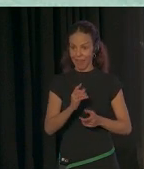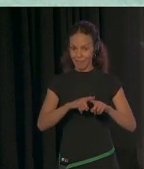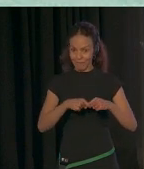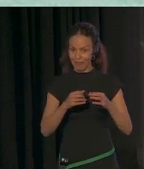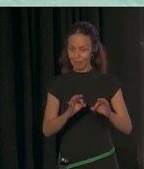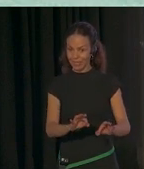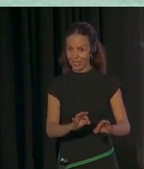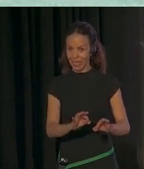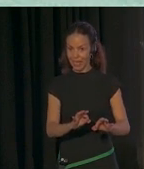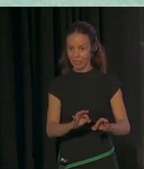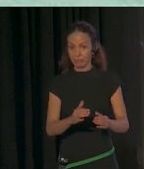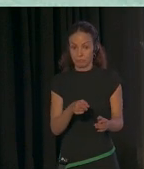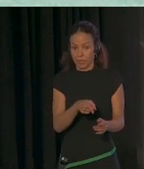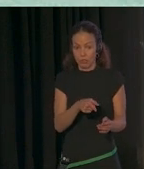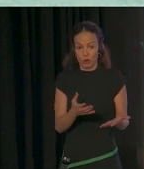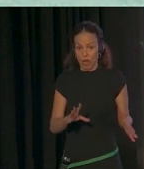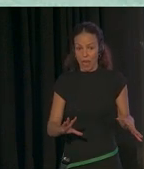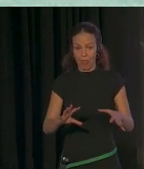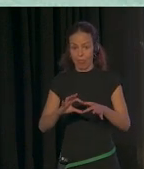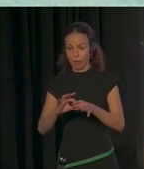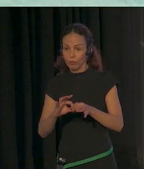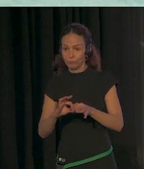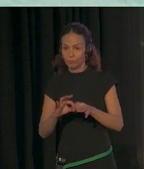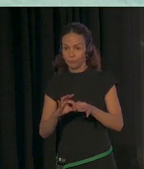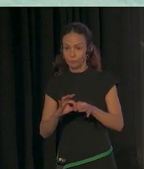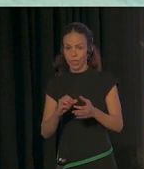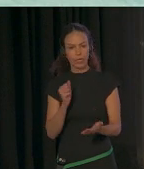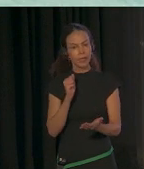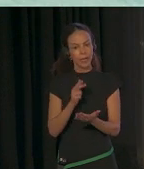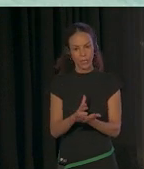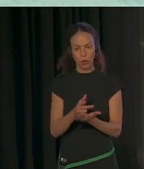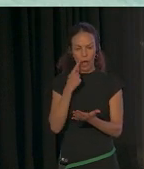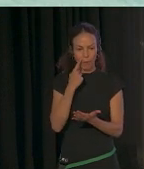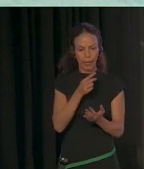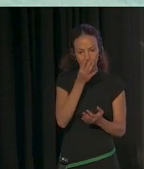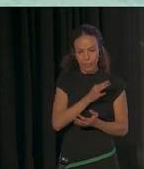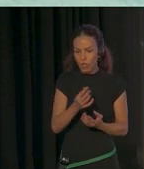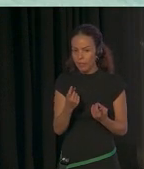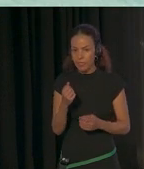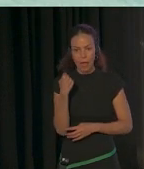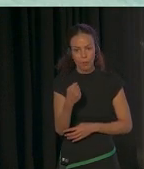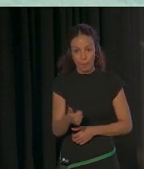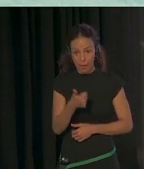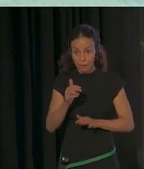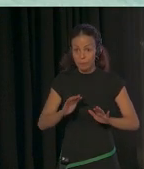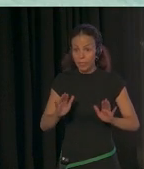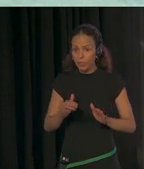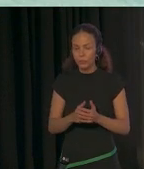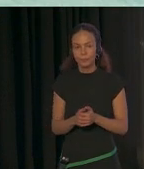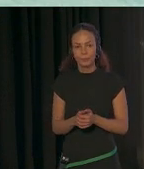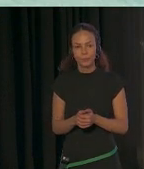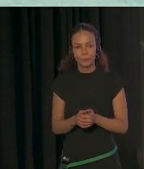Y parte de ello está vinculado con los retos de dar más apoyo a los niños, pero en gran medida es por la,